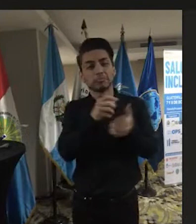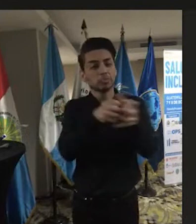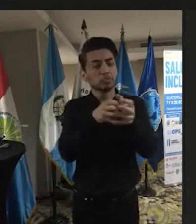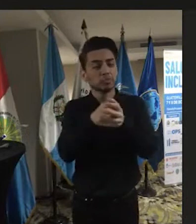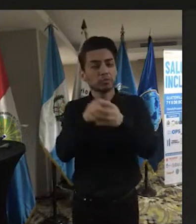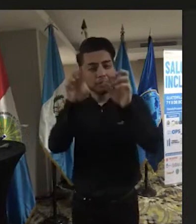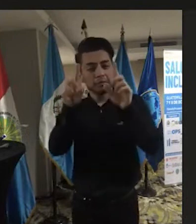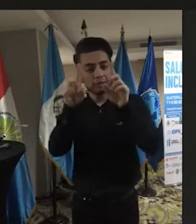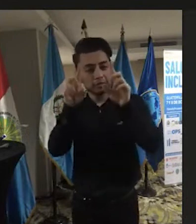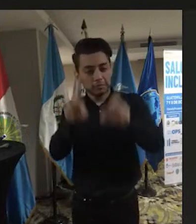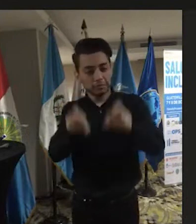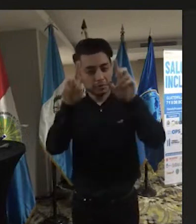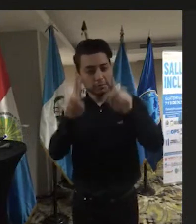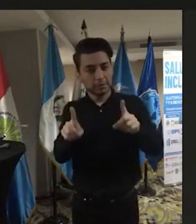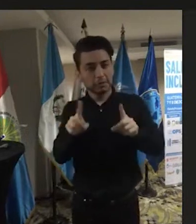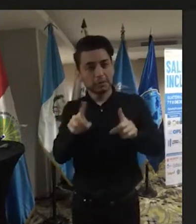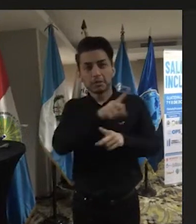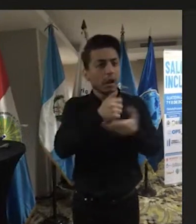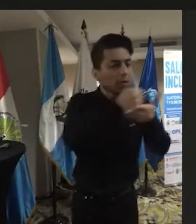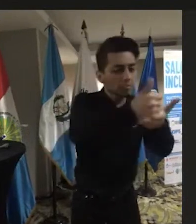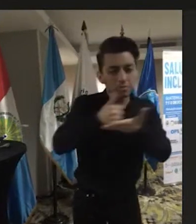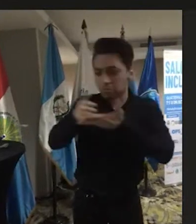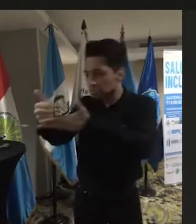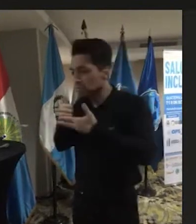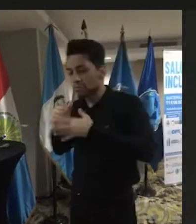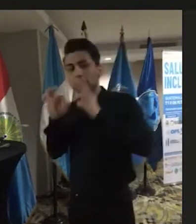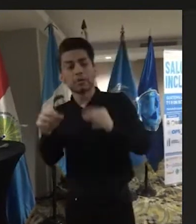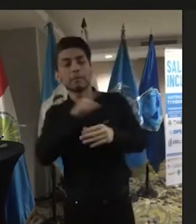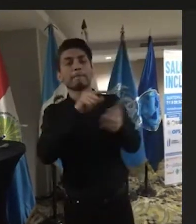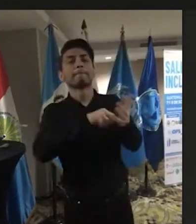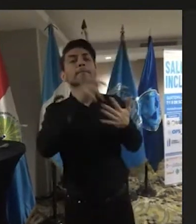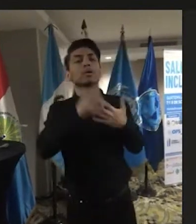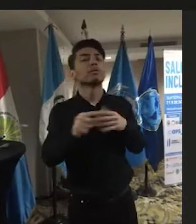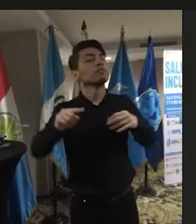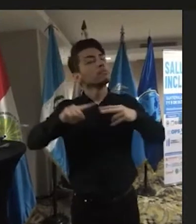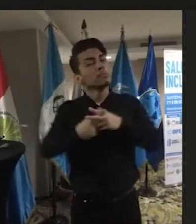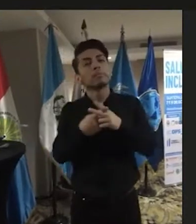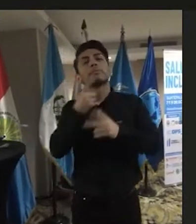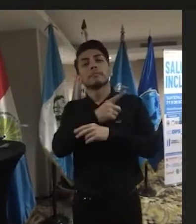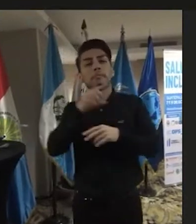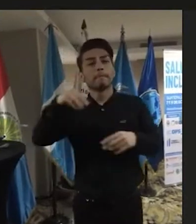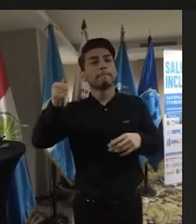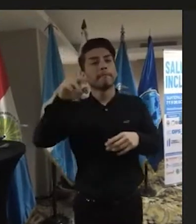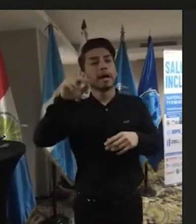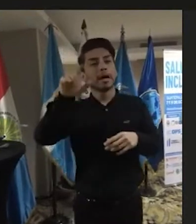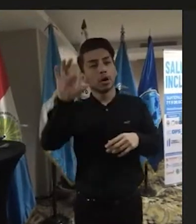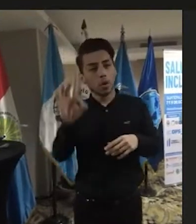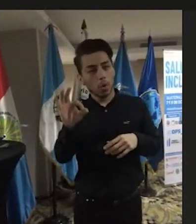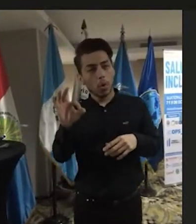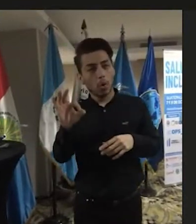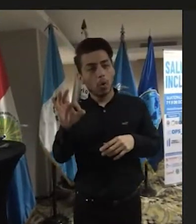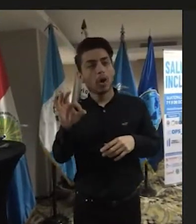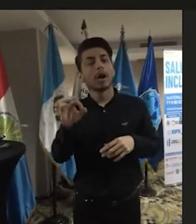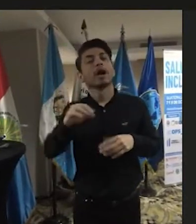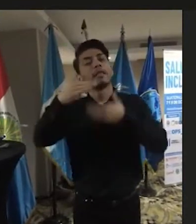compañeros y todo el mundo se ayuda. El proyecto lo inició Marco Antonio Figueroa y Luis Beltrán. Lo está